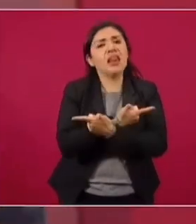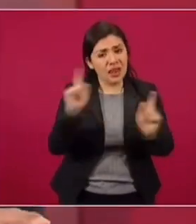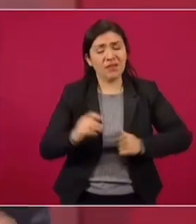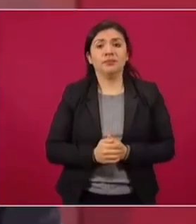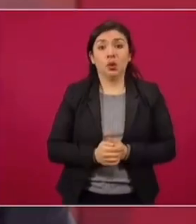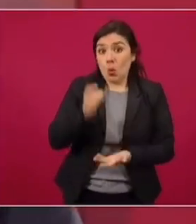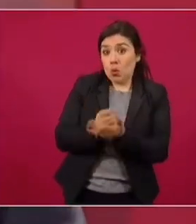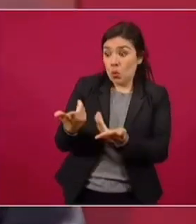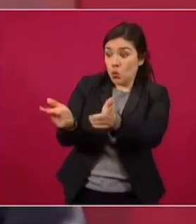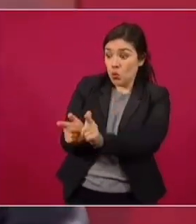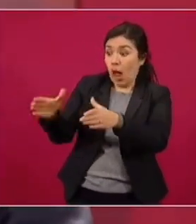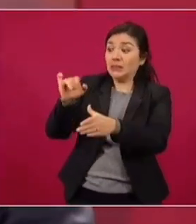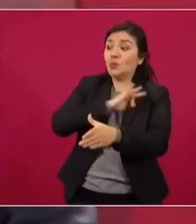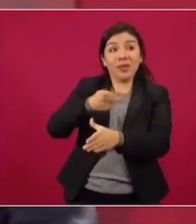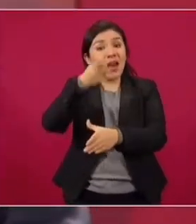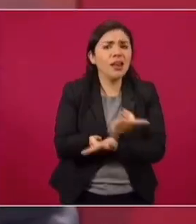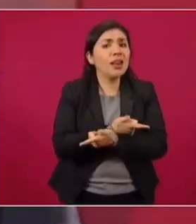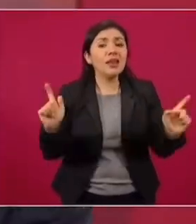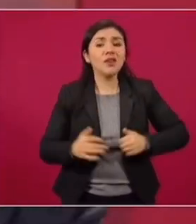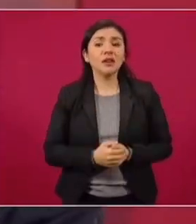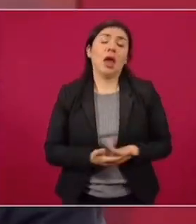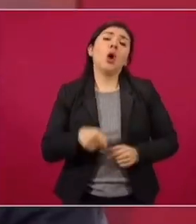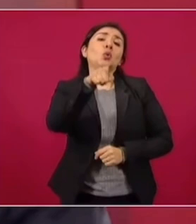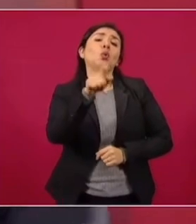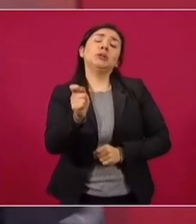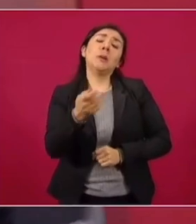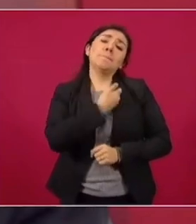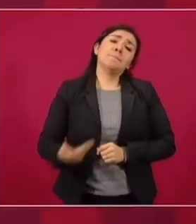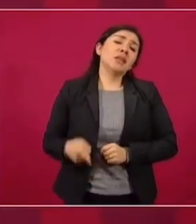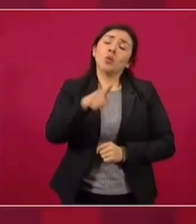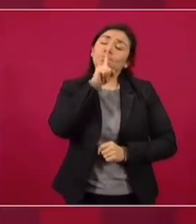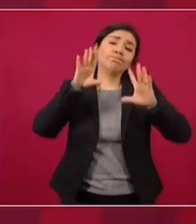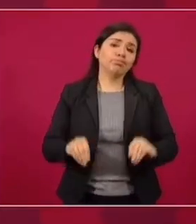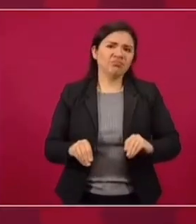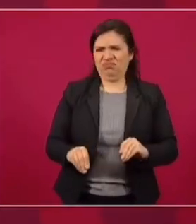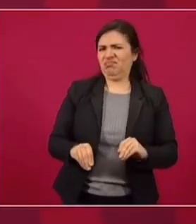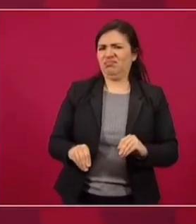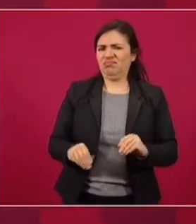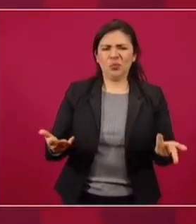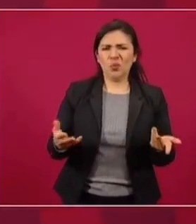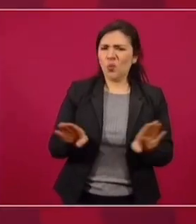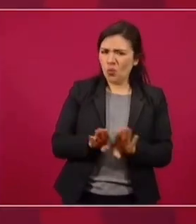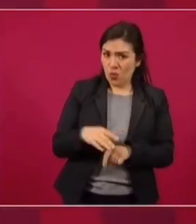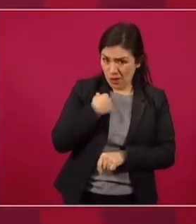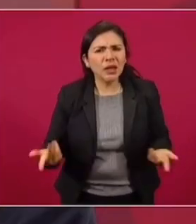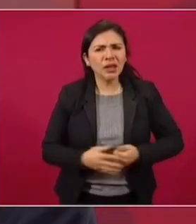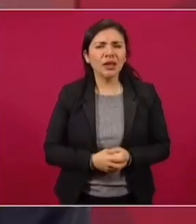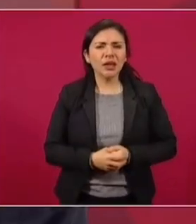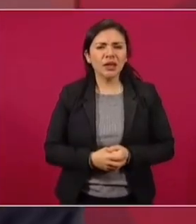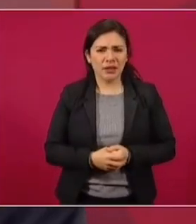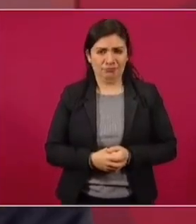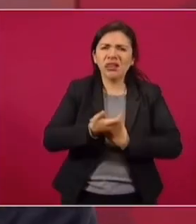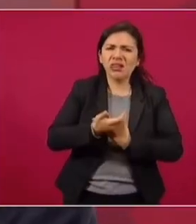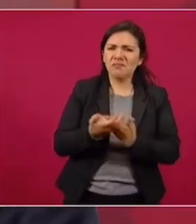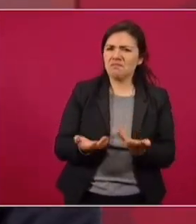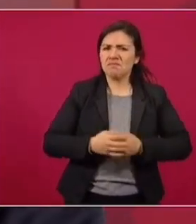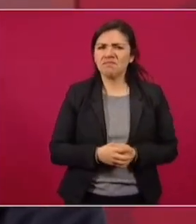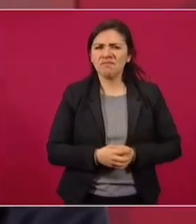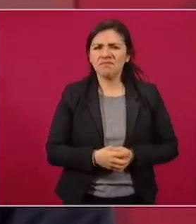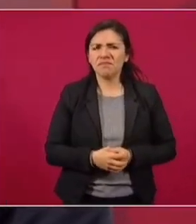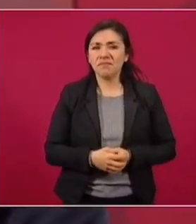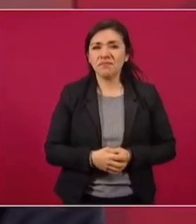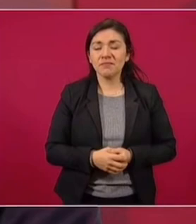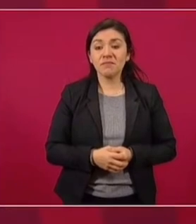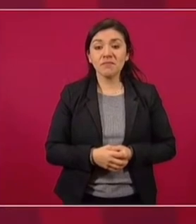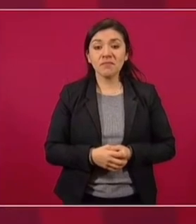libertad de expresión no solo para un grupo, para todos. Ah, es que usted es presidente y usted no puede hablar. ¿Cómo? ¿Por qué no voy a poder hablar? ¿Cómo me van a silenciar? Que además,